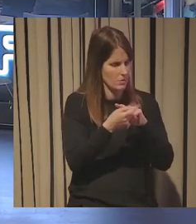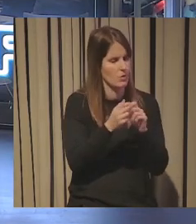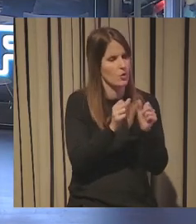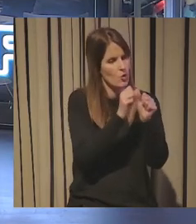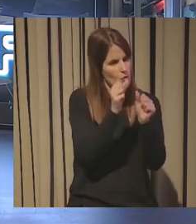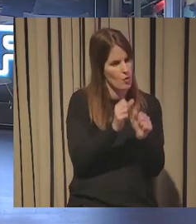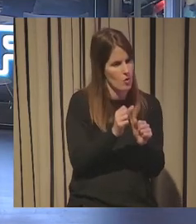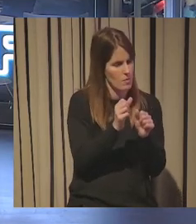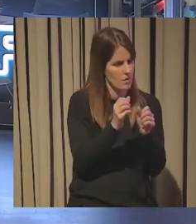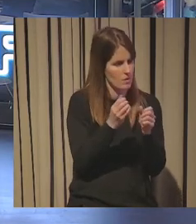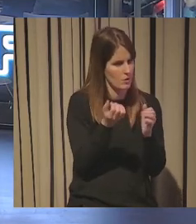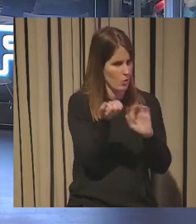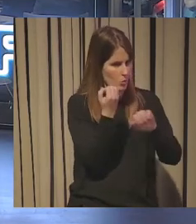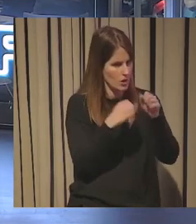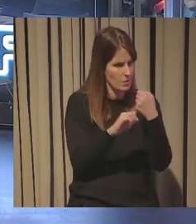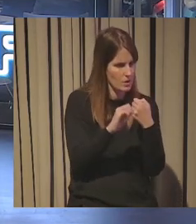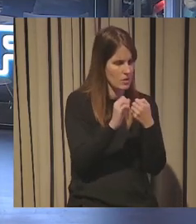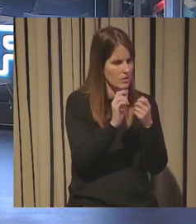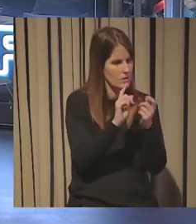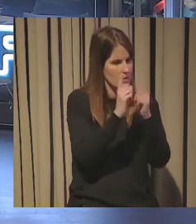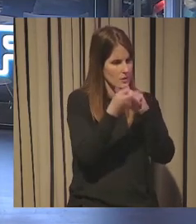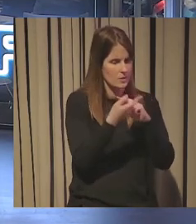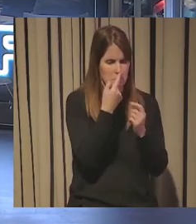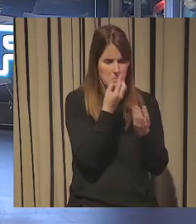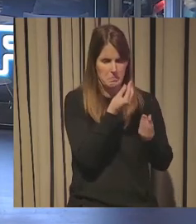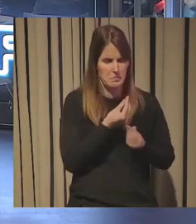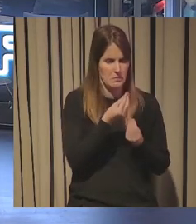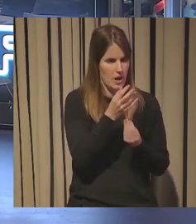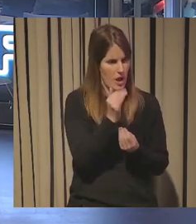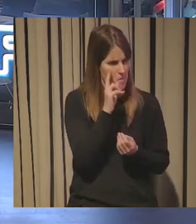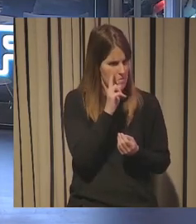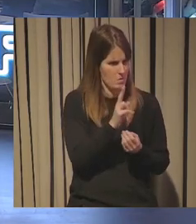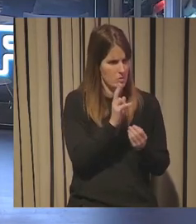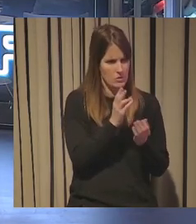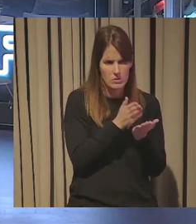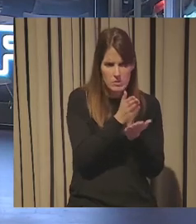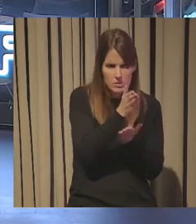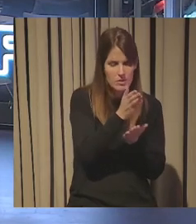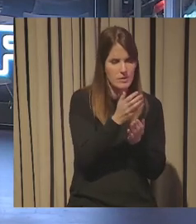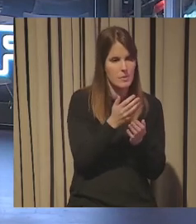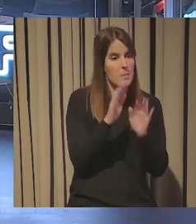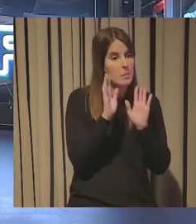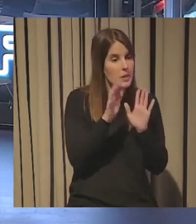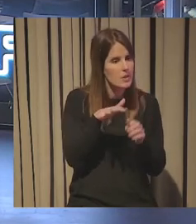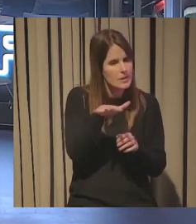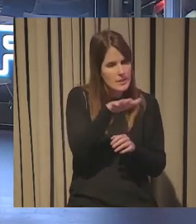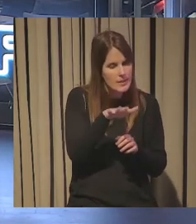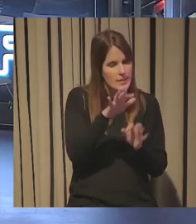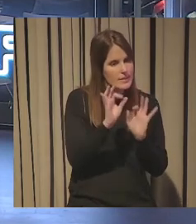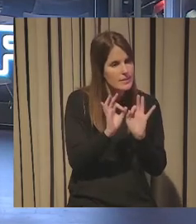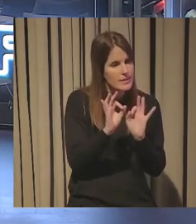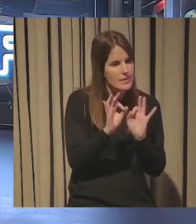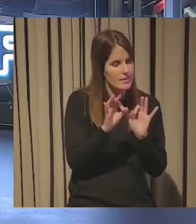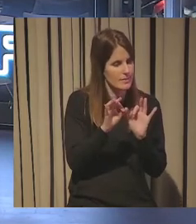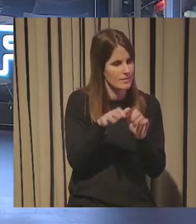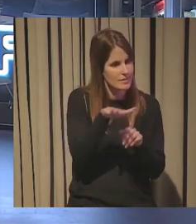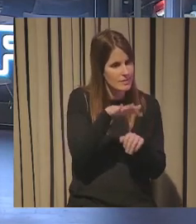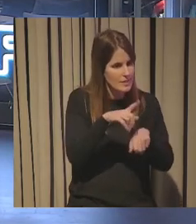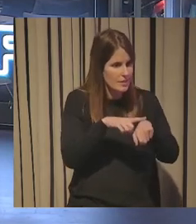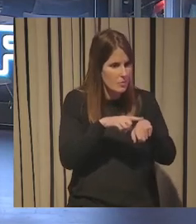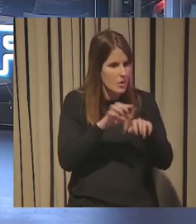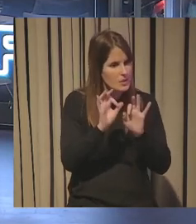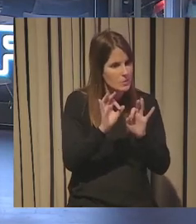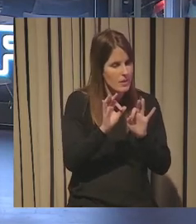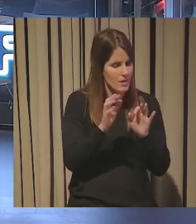y todos más o menos tenemos un olfato una intuición y no tenemos quizá esos espacios o esos momentos donde podamos pues